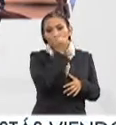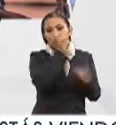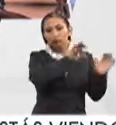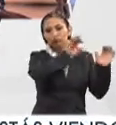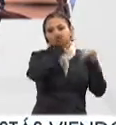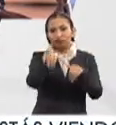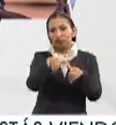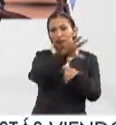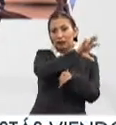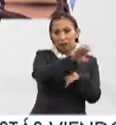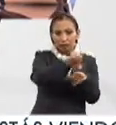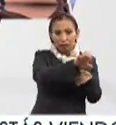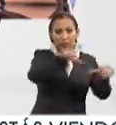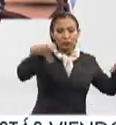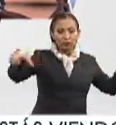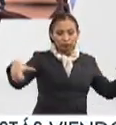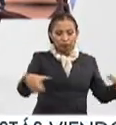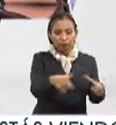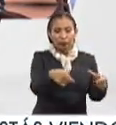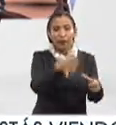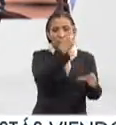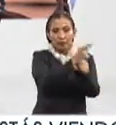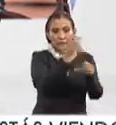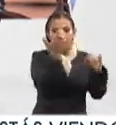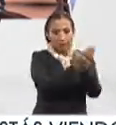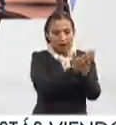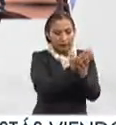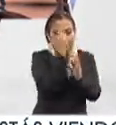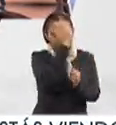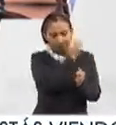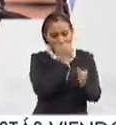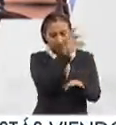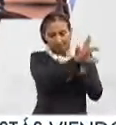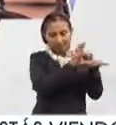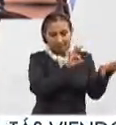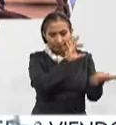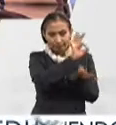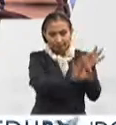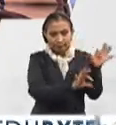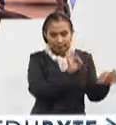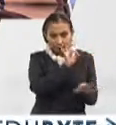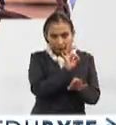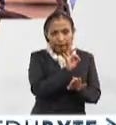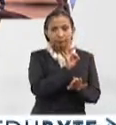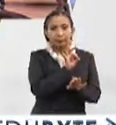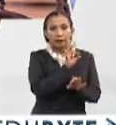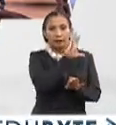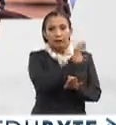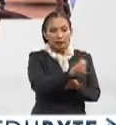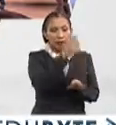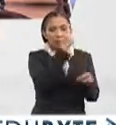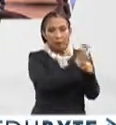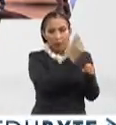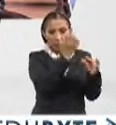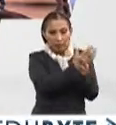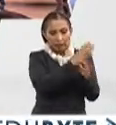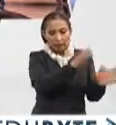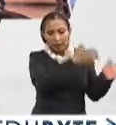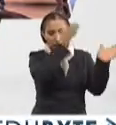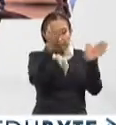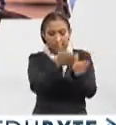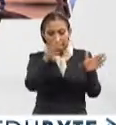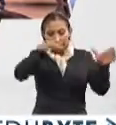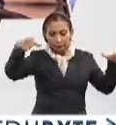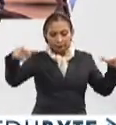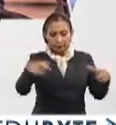Paso. De 500 hacen la primera etapa. sea, menos del 5%. Así es, 500 hacen esa primera etapa y a partir de